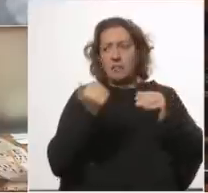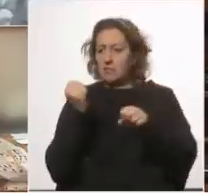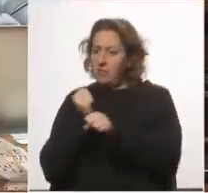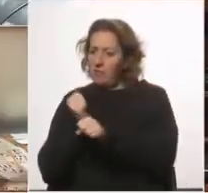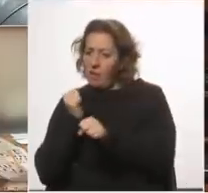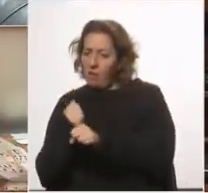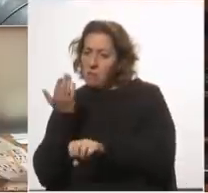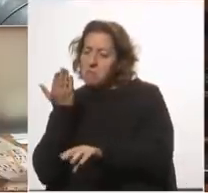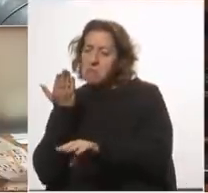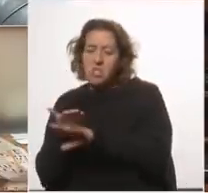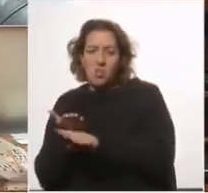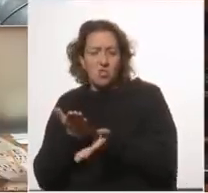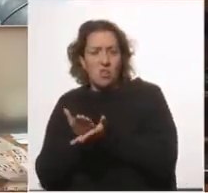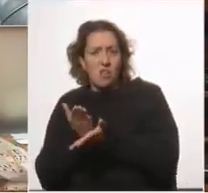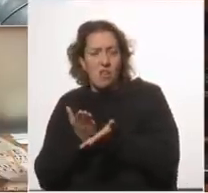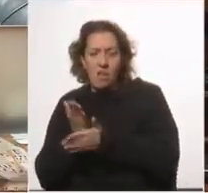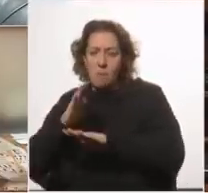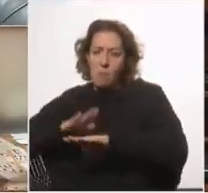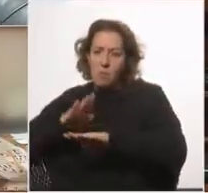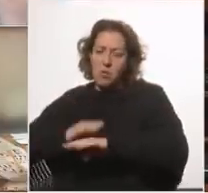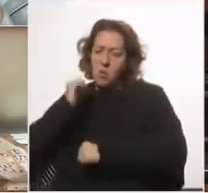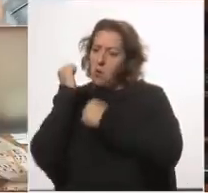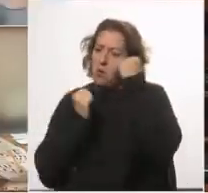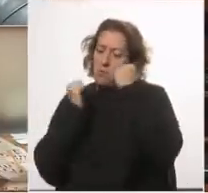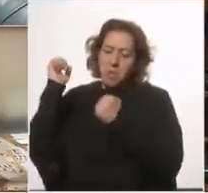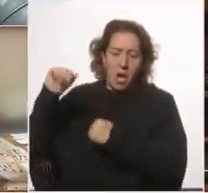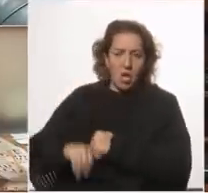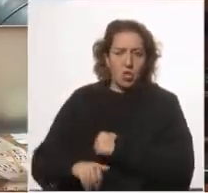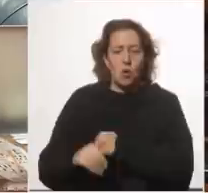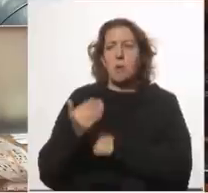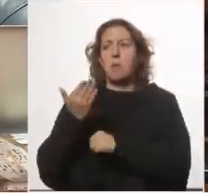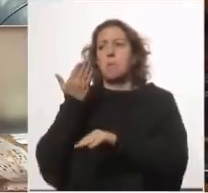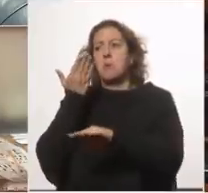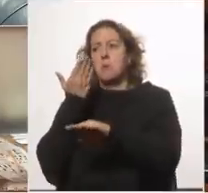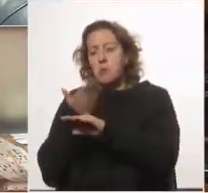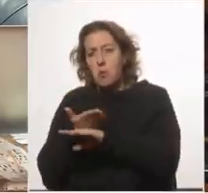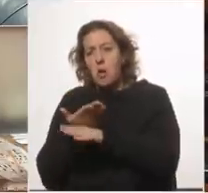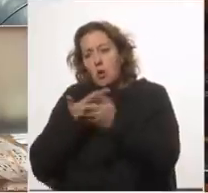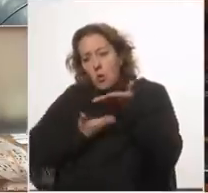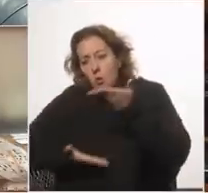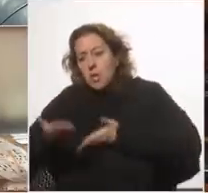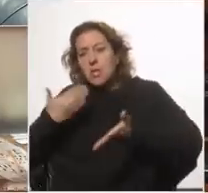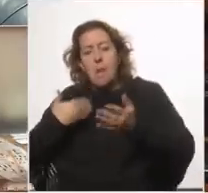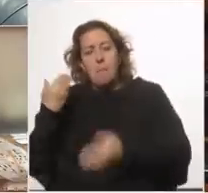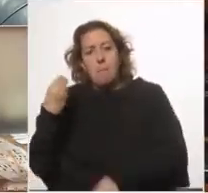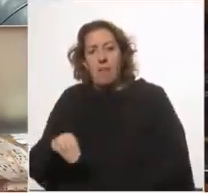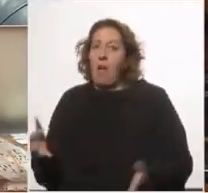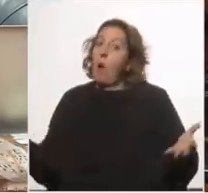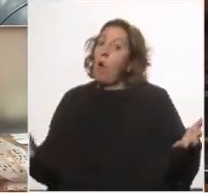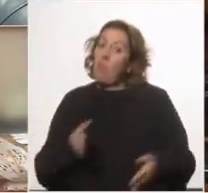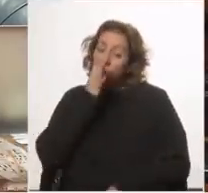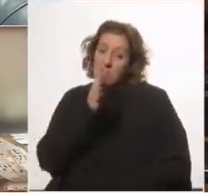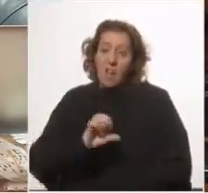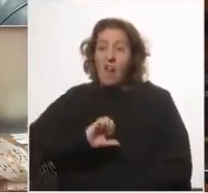trabajadores que se les pidió solidaridad cuando la economía cayó se les pidió que socializaran las pérdidas ahora se les dice que se va a privatizar las